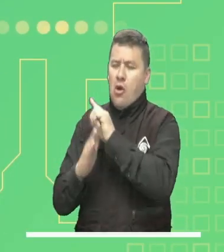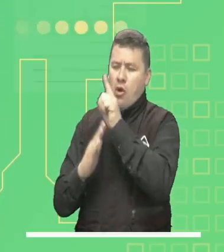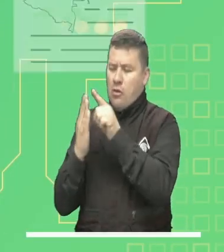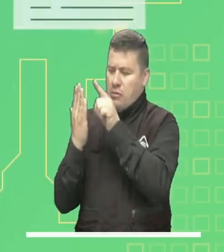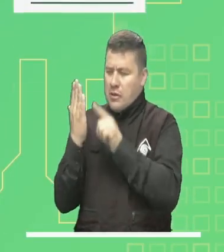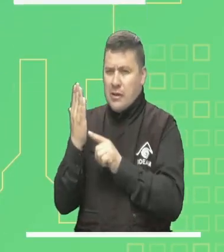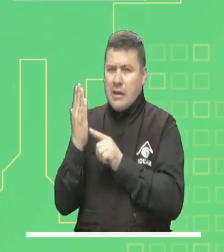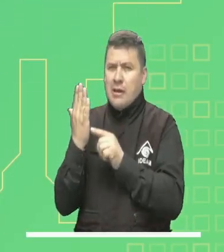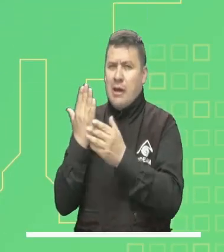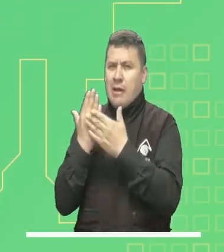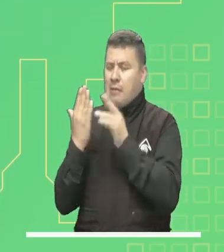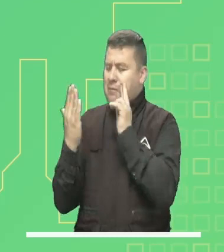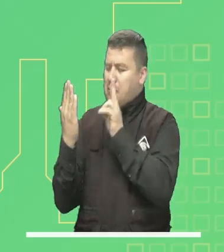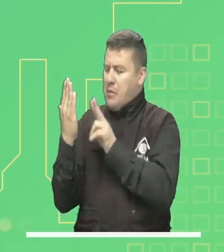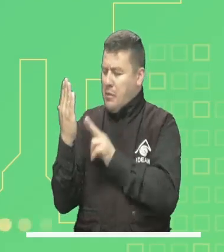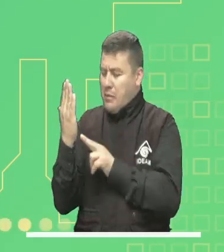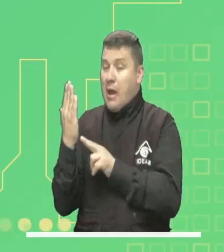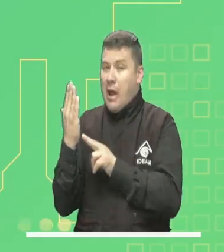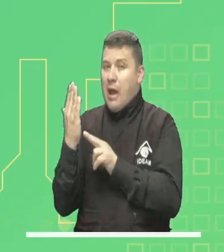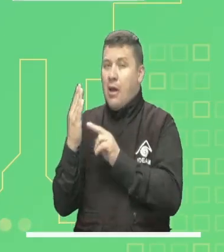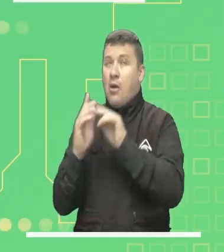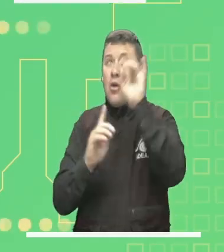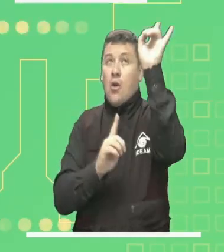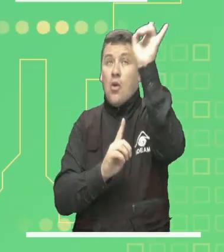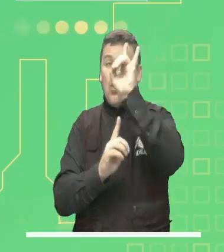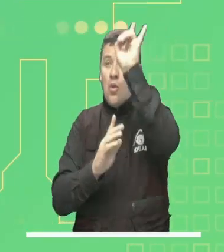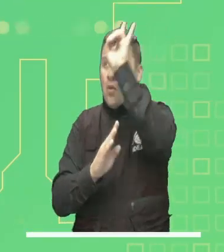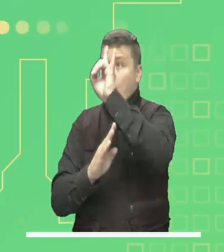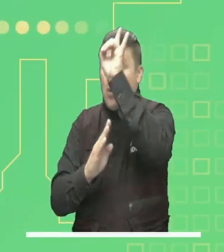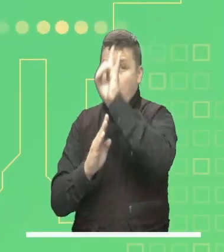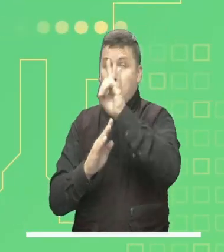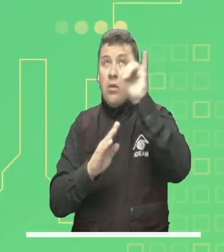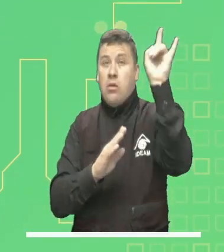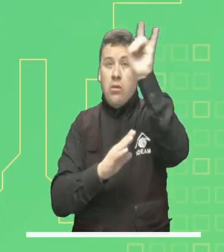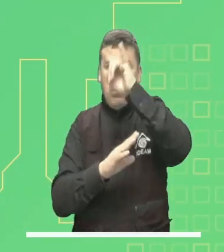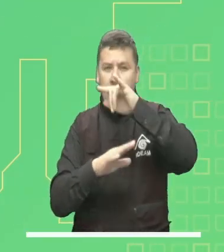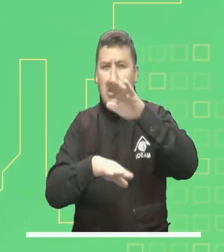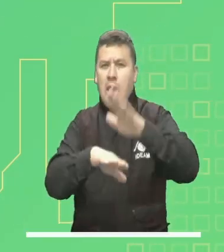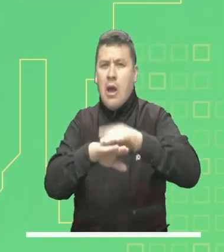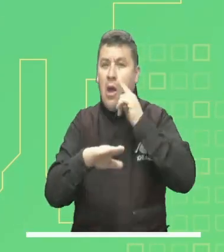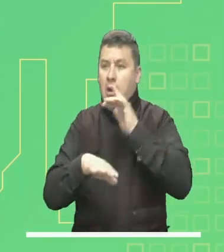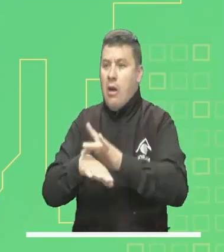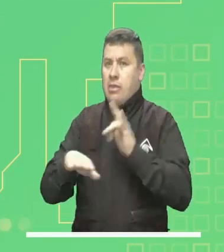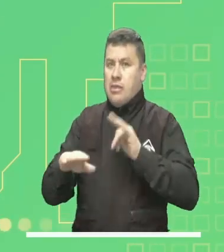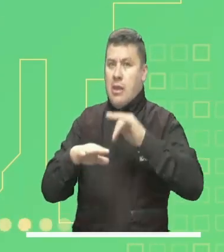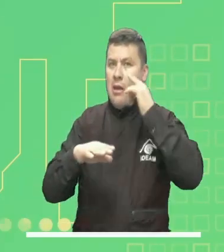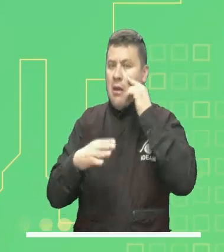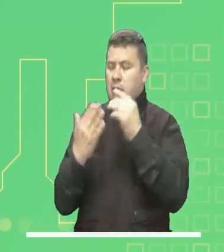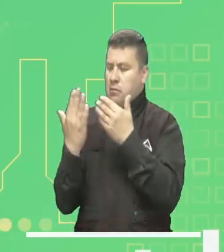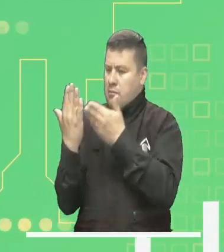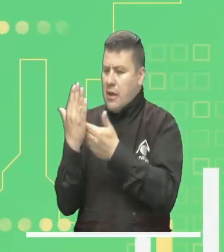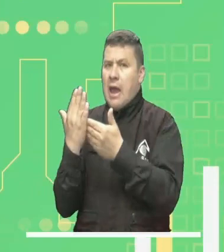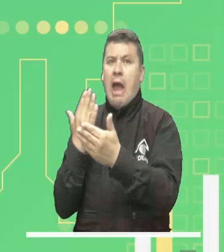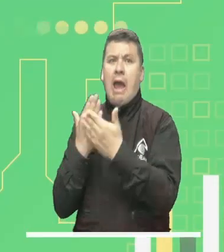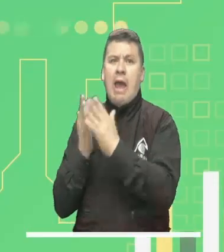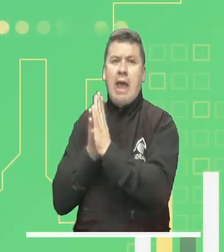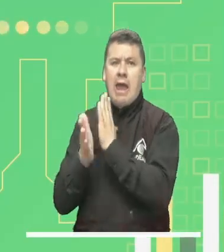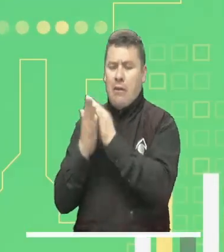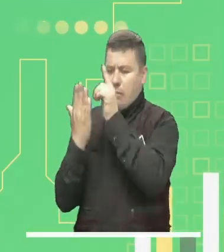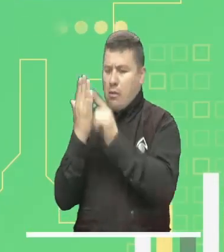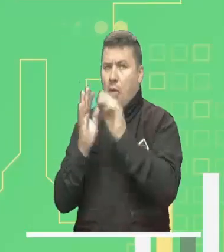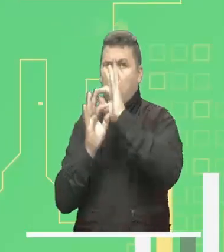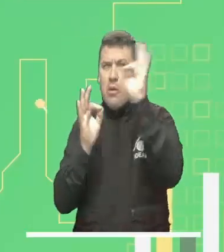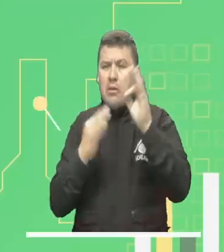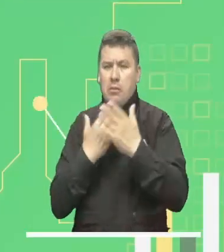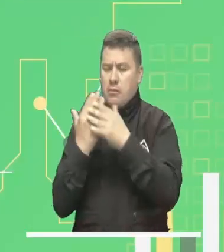Consulte los pronósticos del estado del tiempo, las imágenes satelitales y conozca las principales alertas tempranas. Información